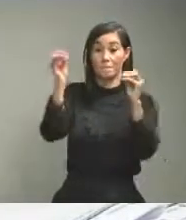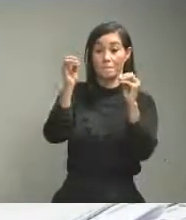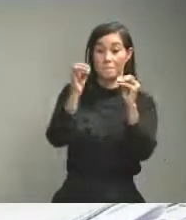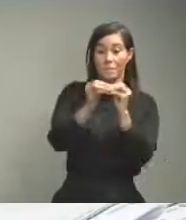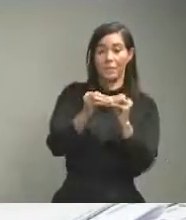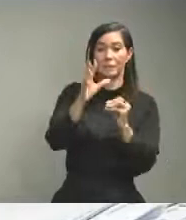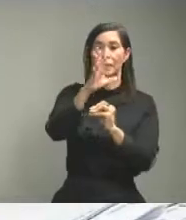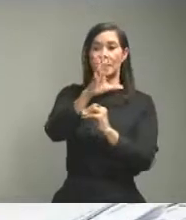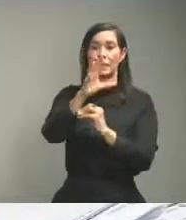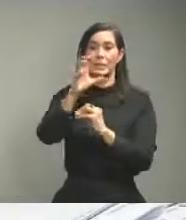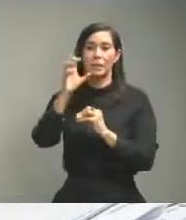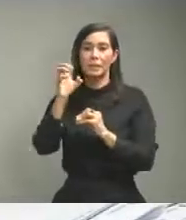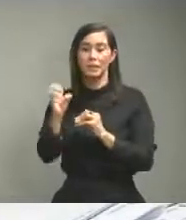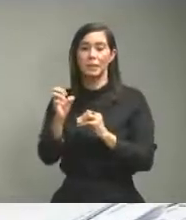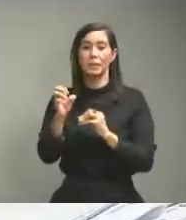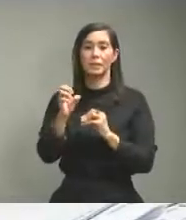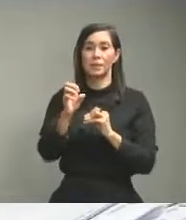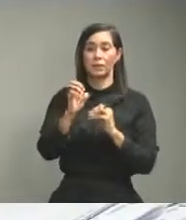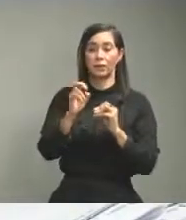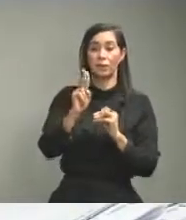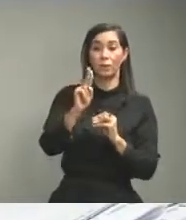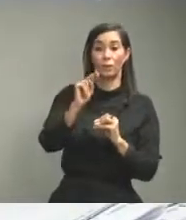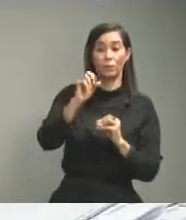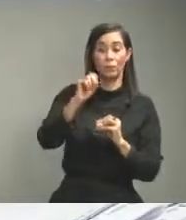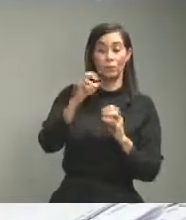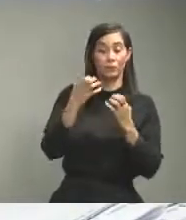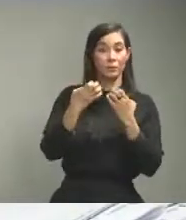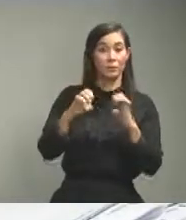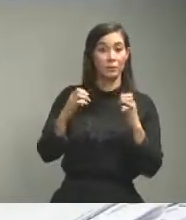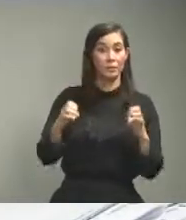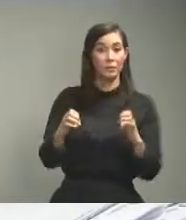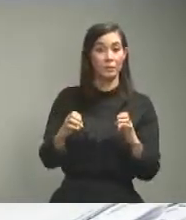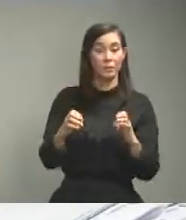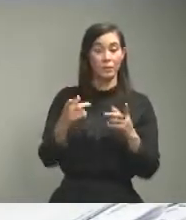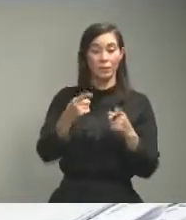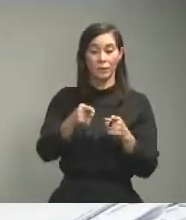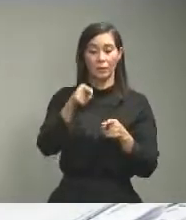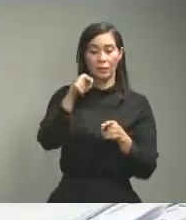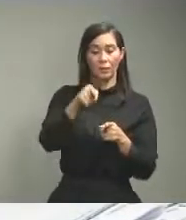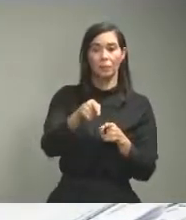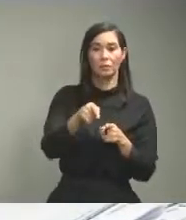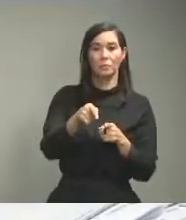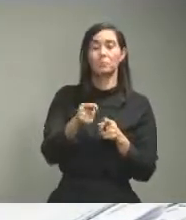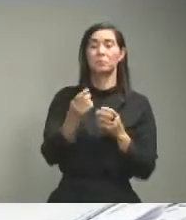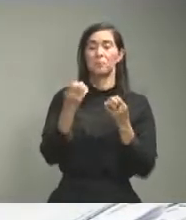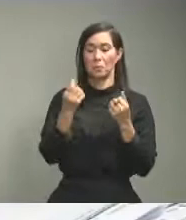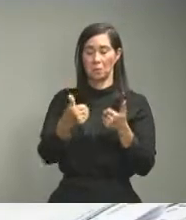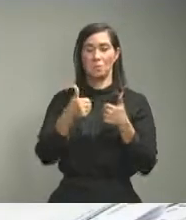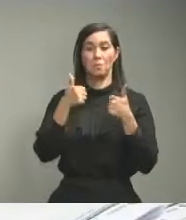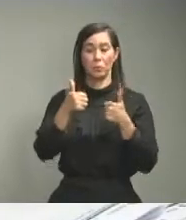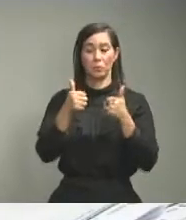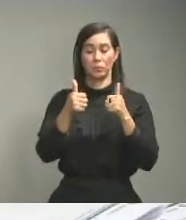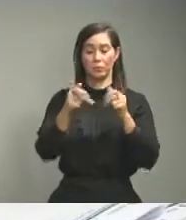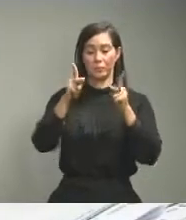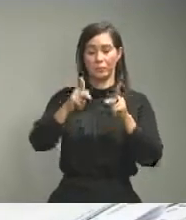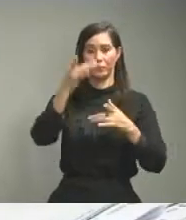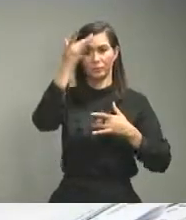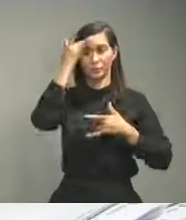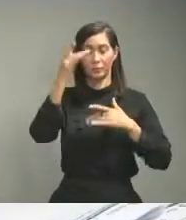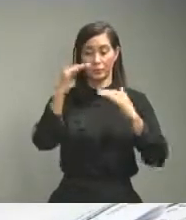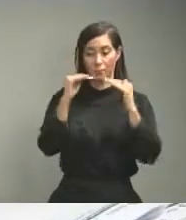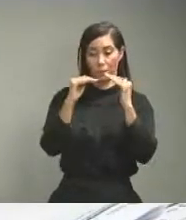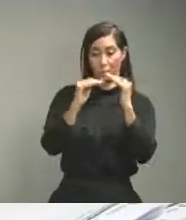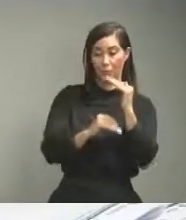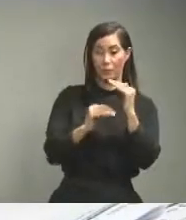unidades con UCI por tanto la demanda actualmente está muy por debajo de la